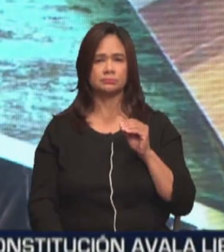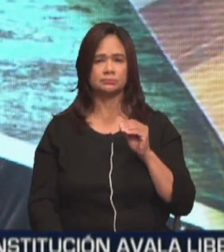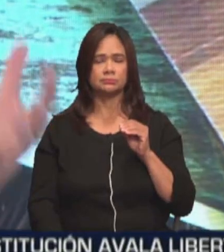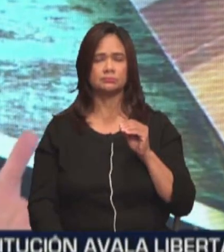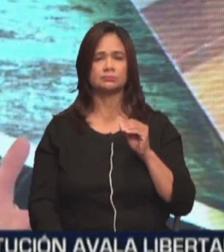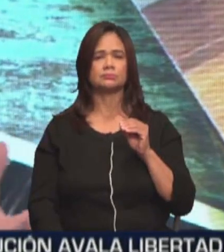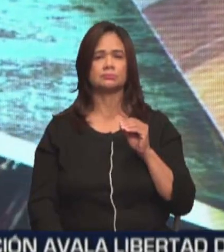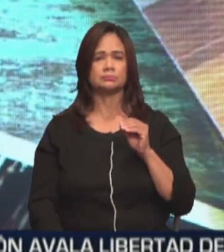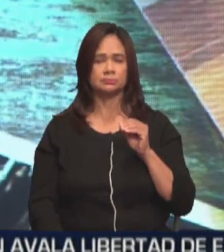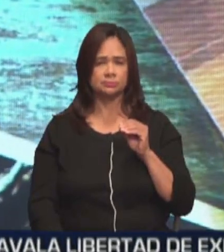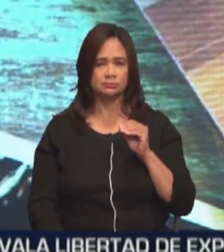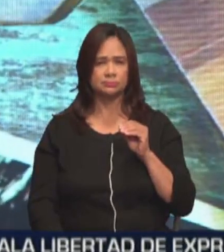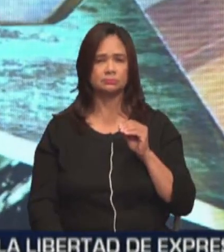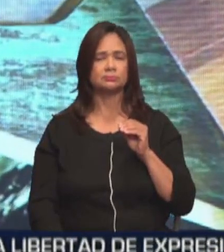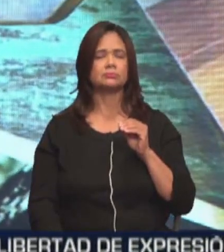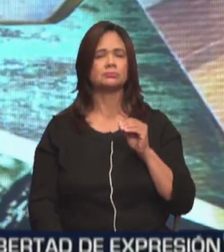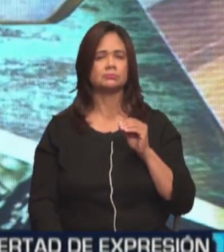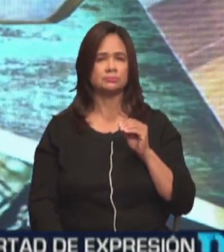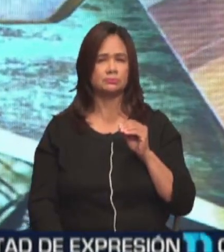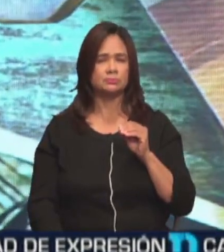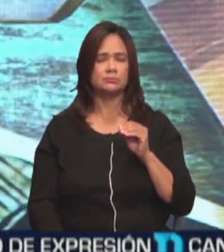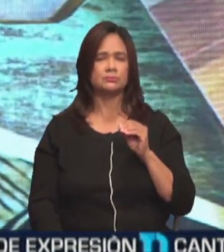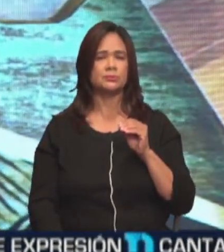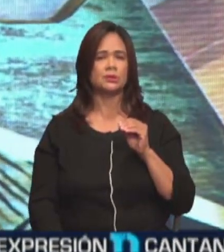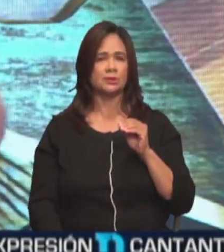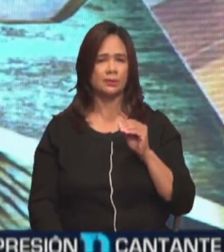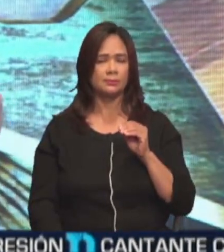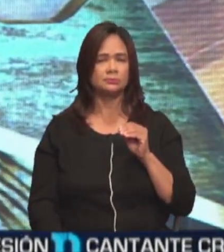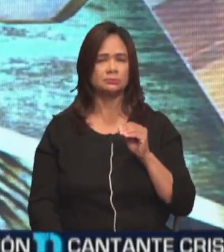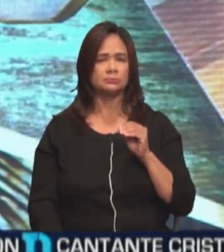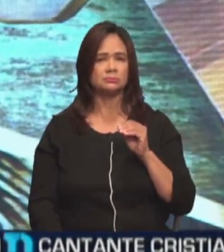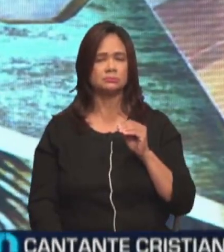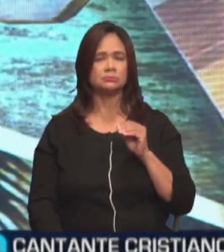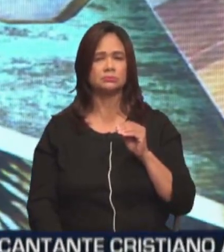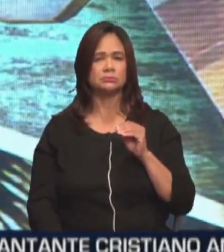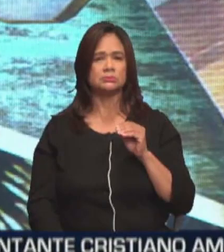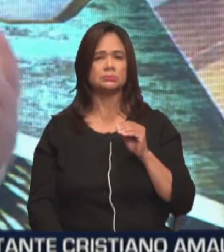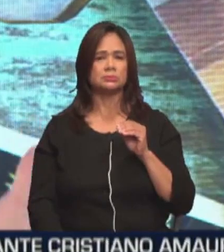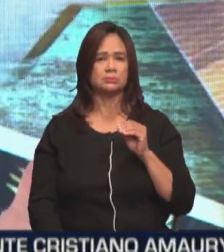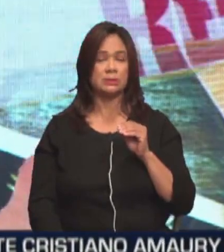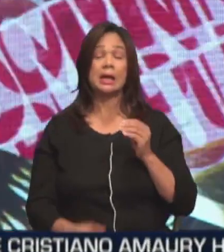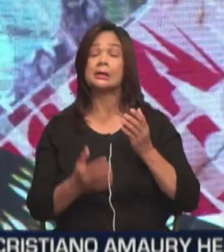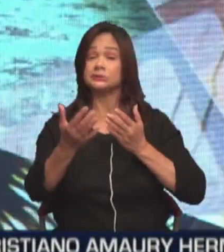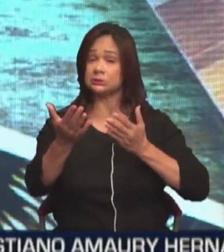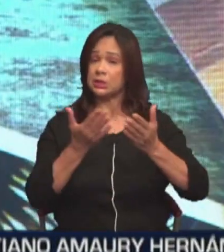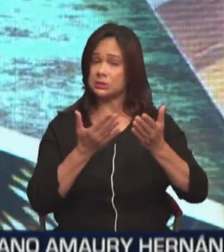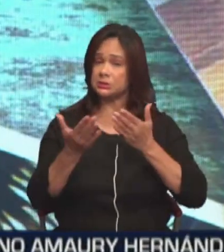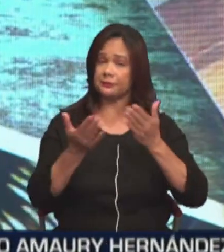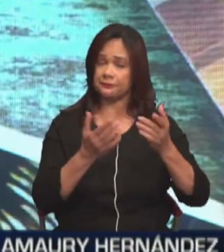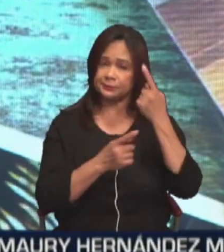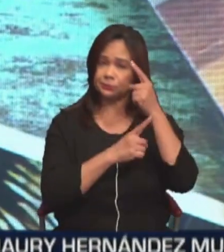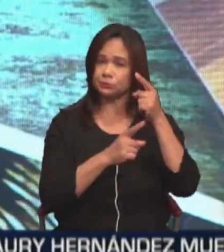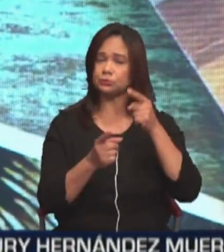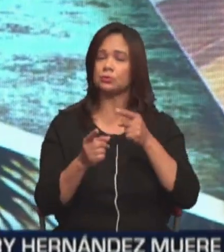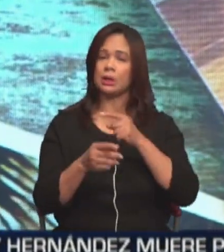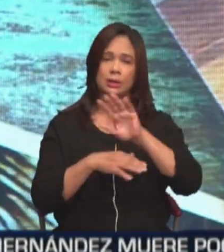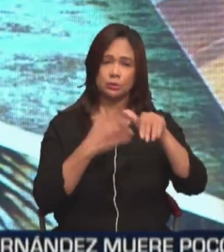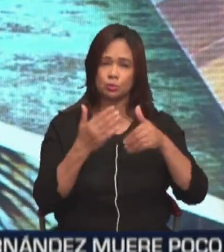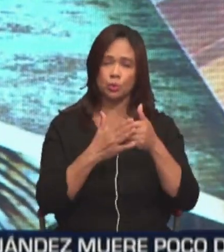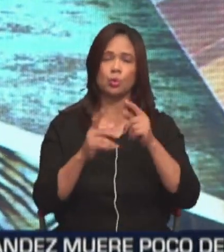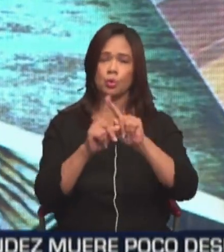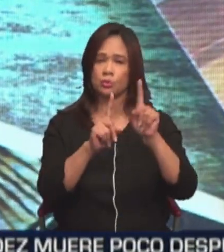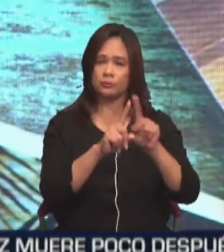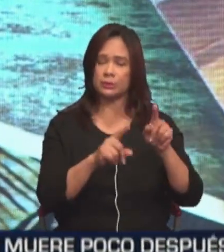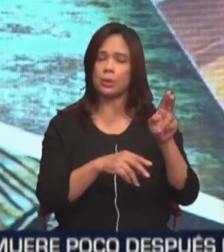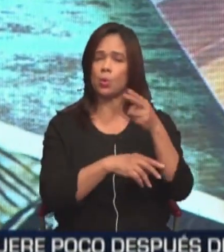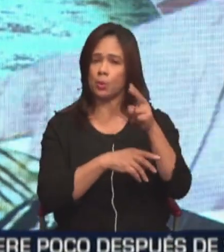ofrecemos el servicio. Creo que algo que nos distingue como país es el servicio que ofrecemos en todos nuestros